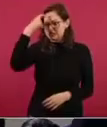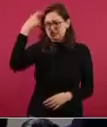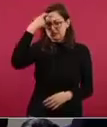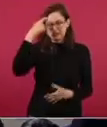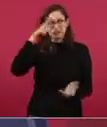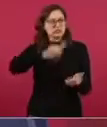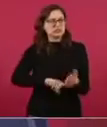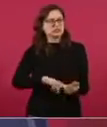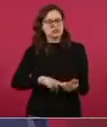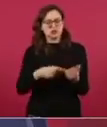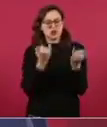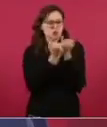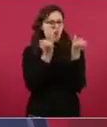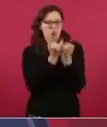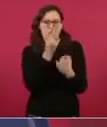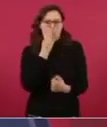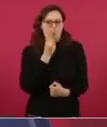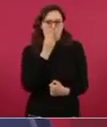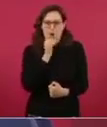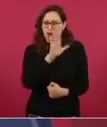Hitler.